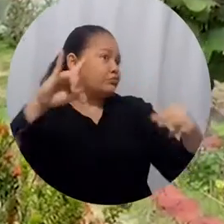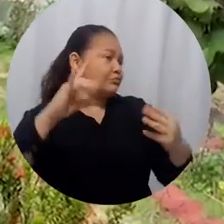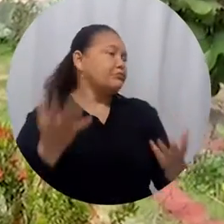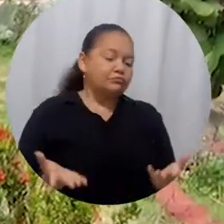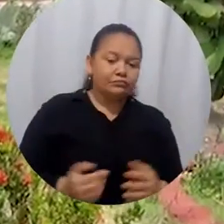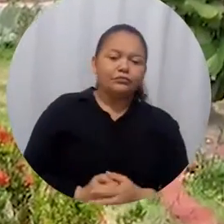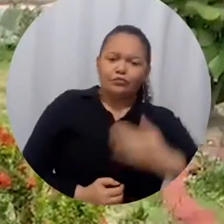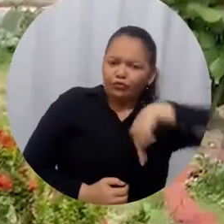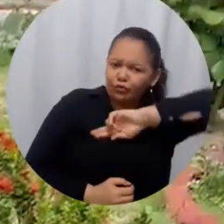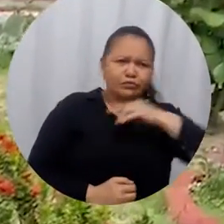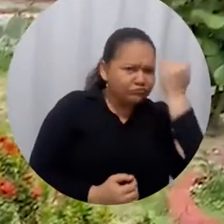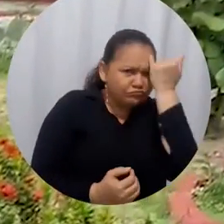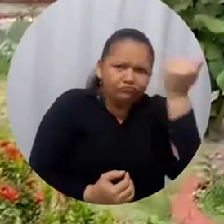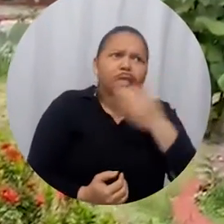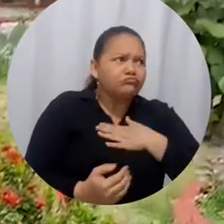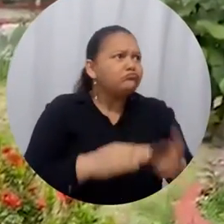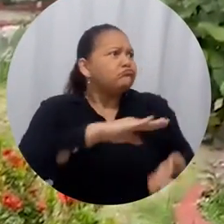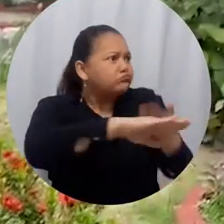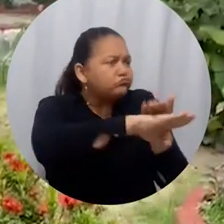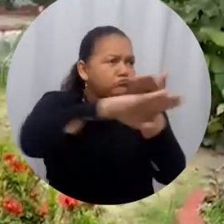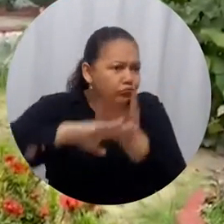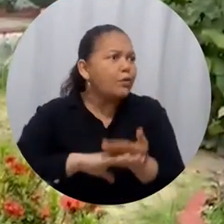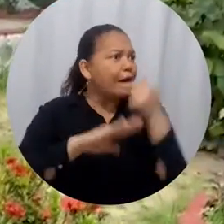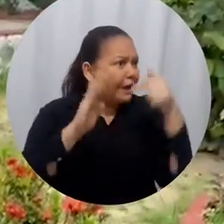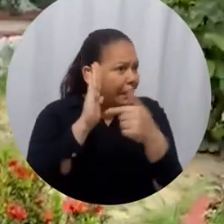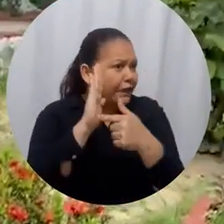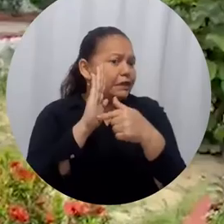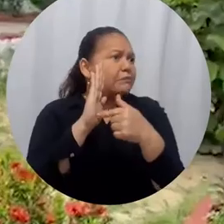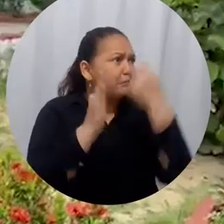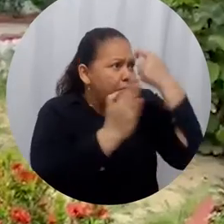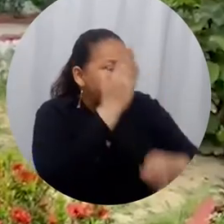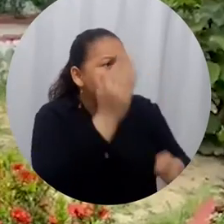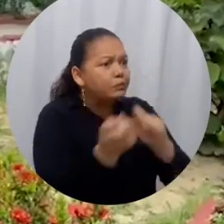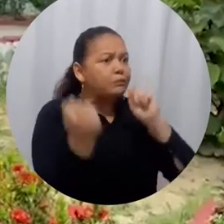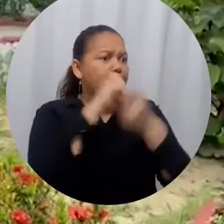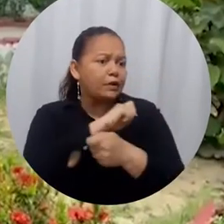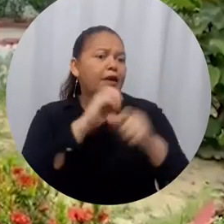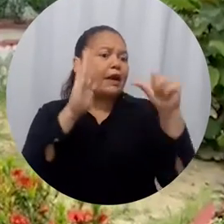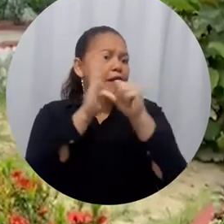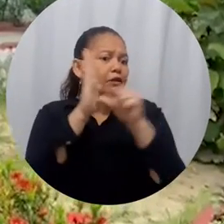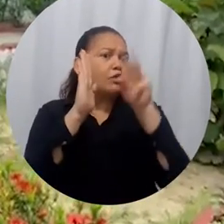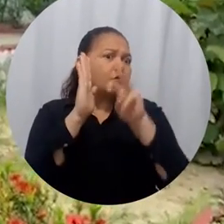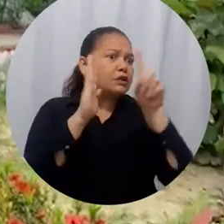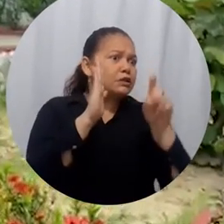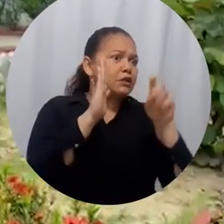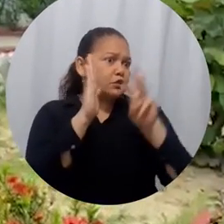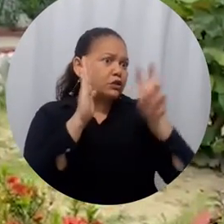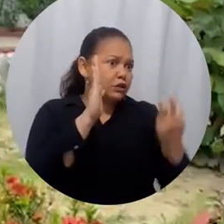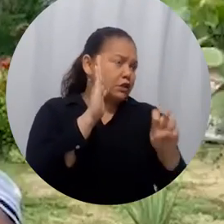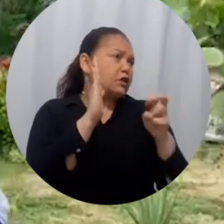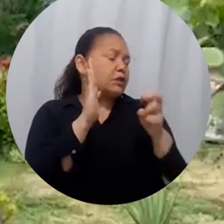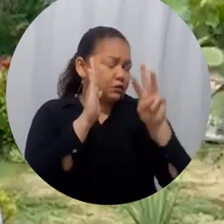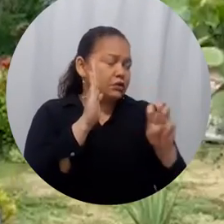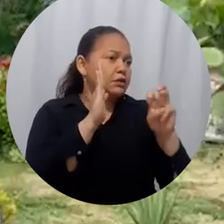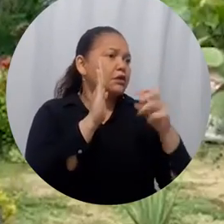Nosotros estamos de acuerdo con la propuesta que hace referencia a la reforma de los artículos 86 y 87 de la Ley 30.